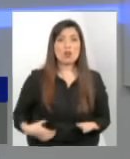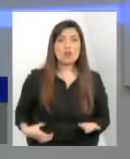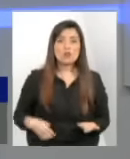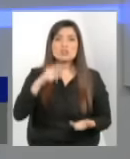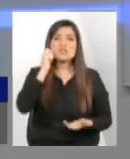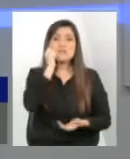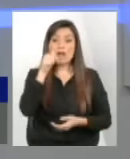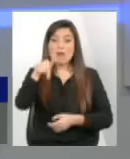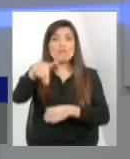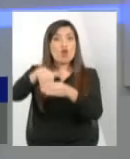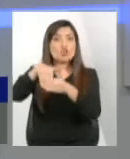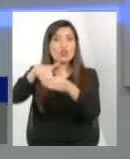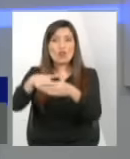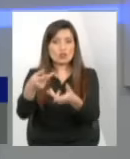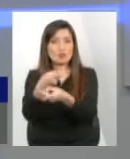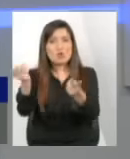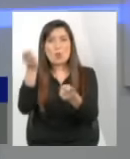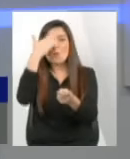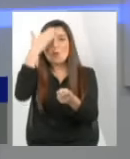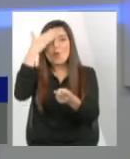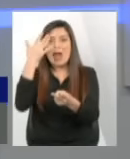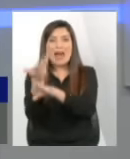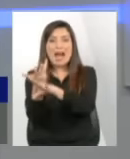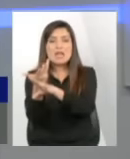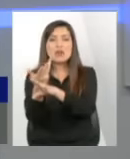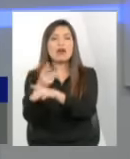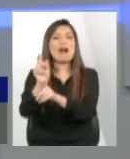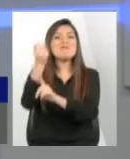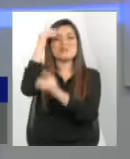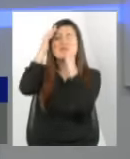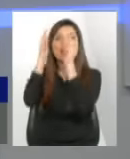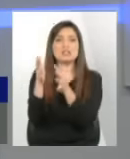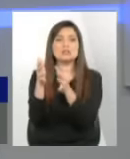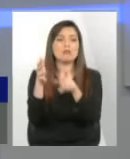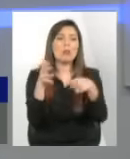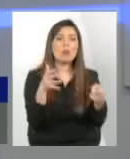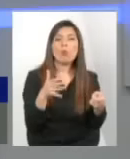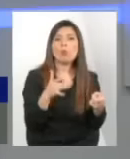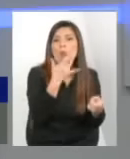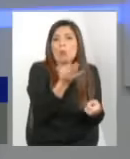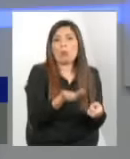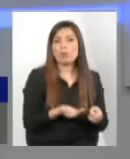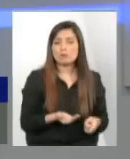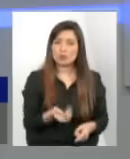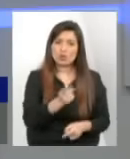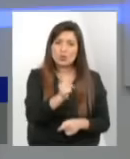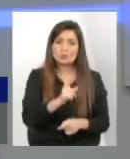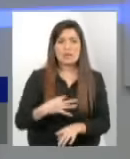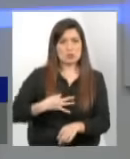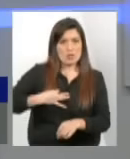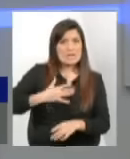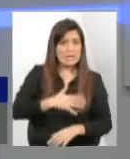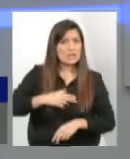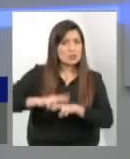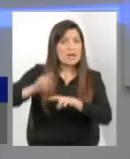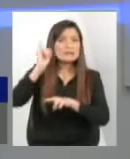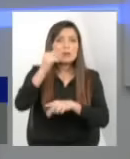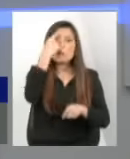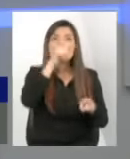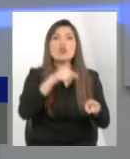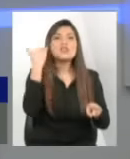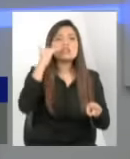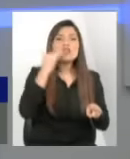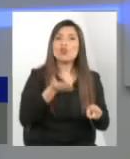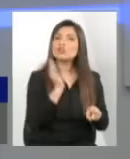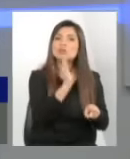están las prioridades y eso ya no puede ser por favor la ciudadanía es la que espera soluciones pero los niños siguen esperando respuesta